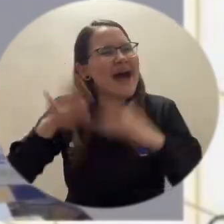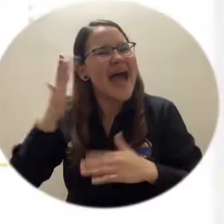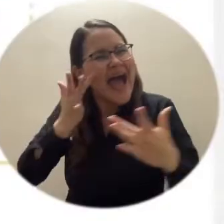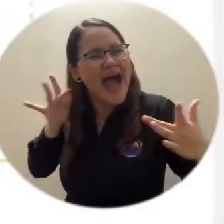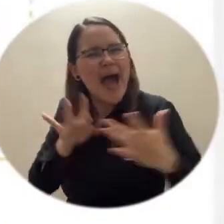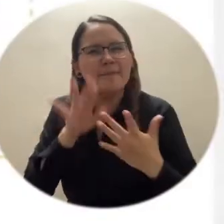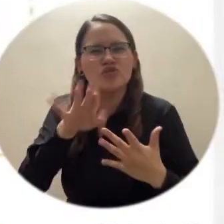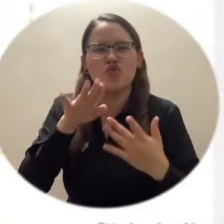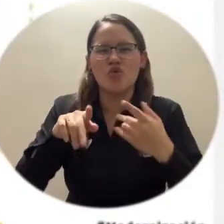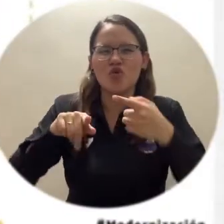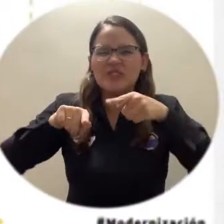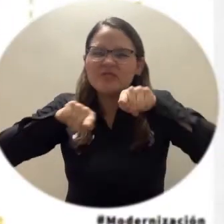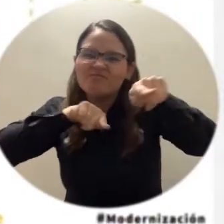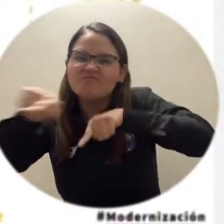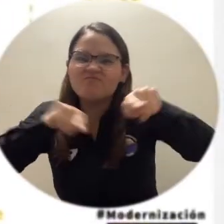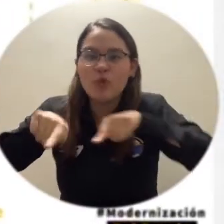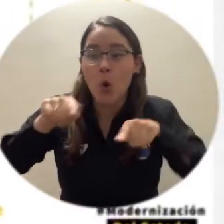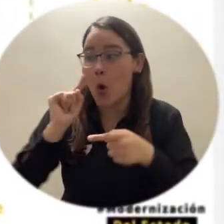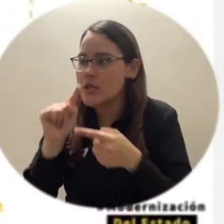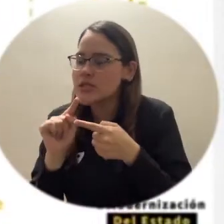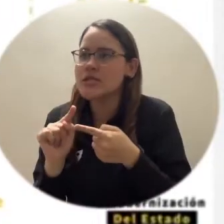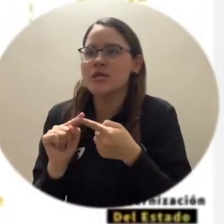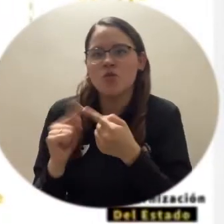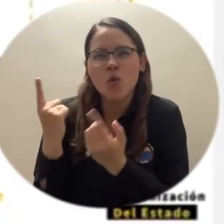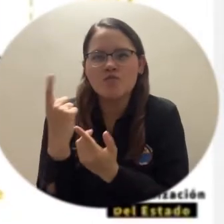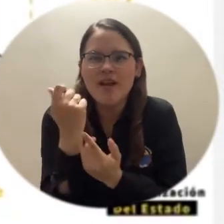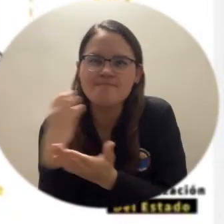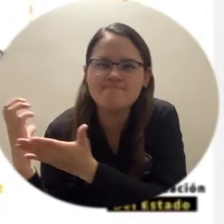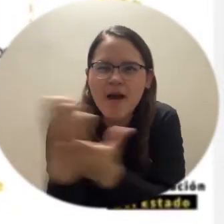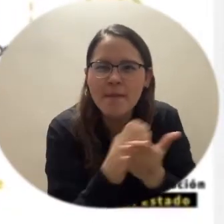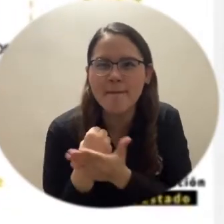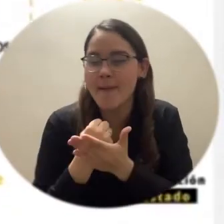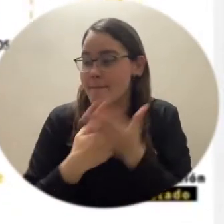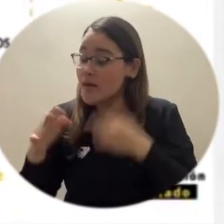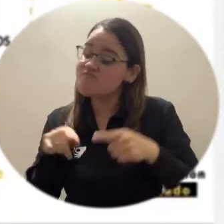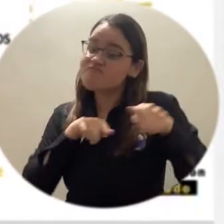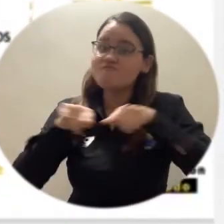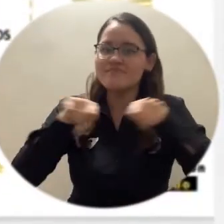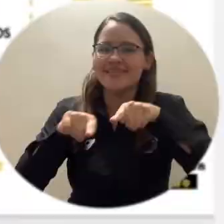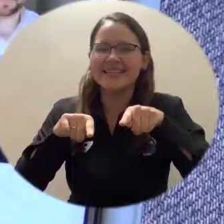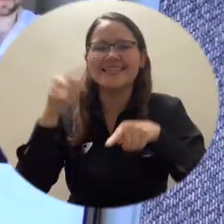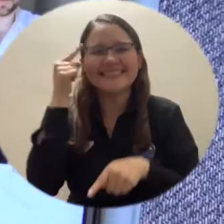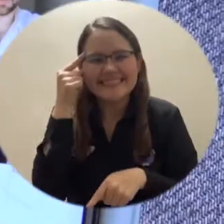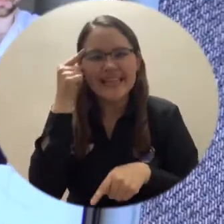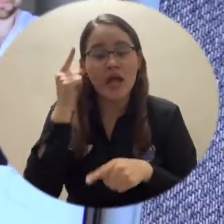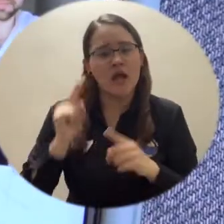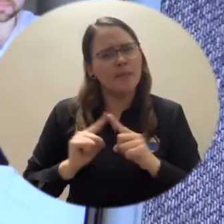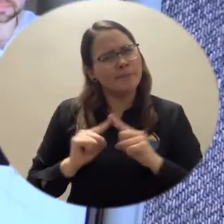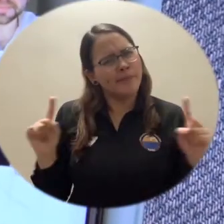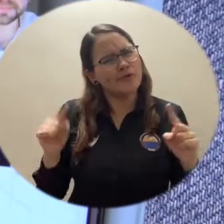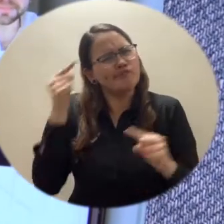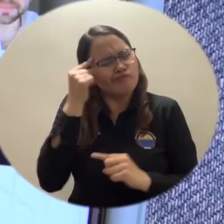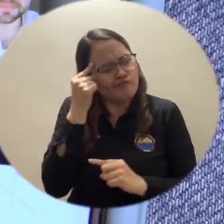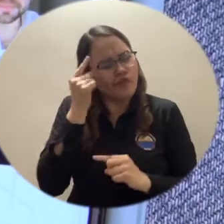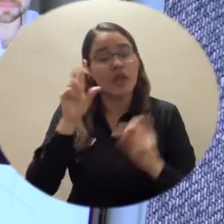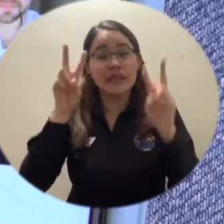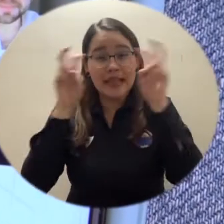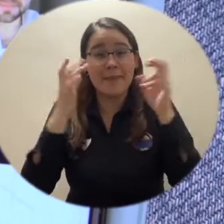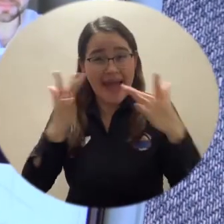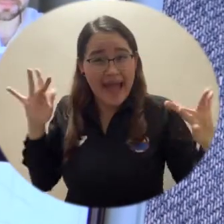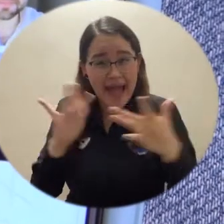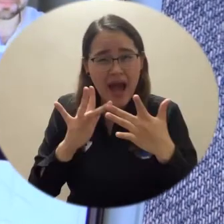diferenciarse, para abarcar costos o para precisamente ser más competitivo. En el entorno de lo público